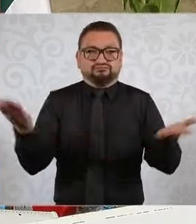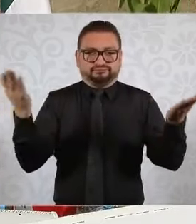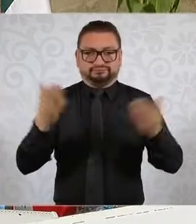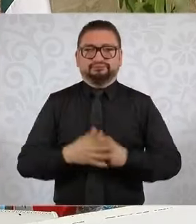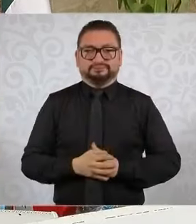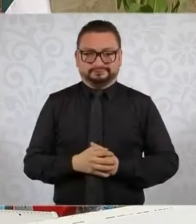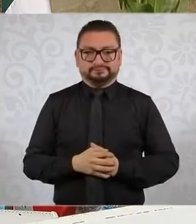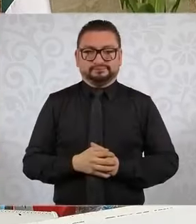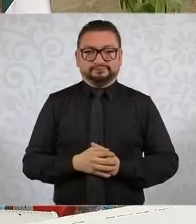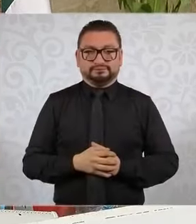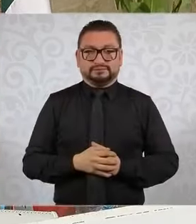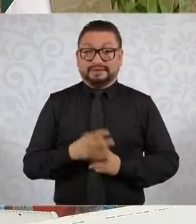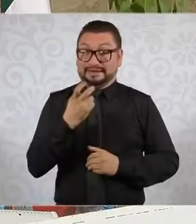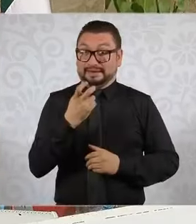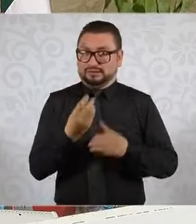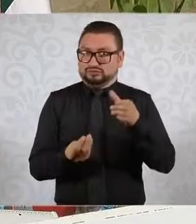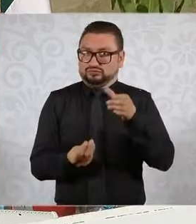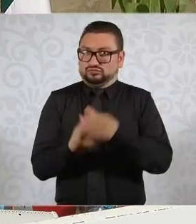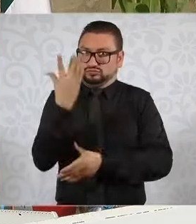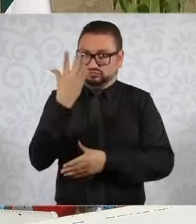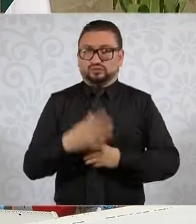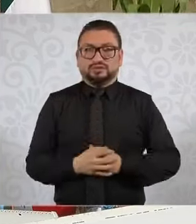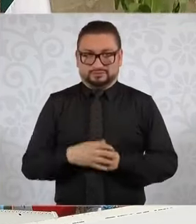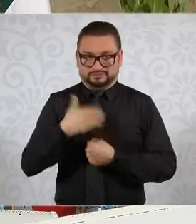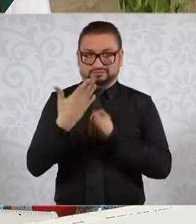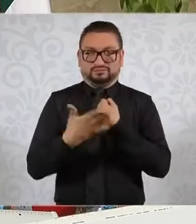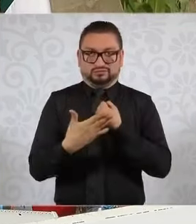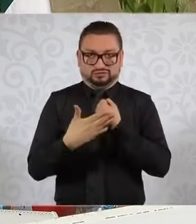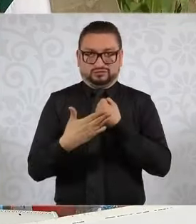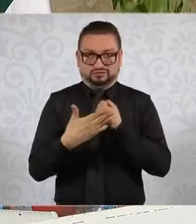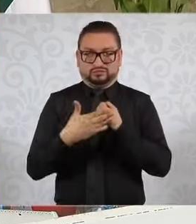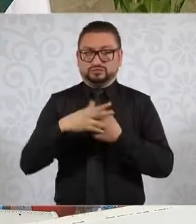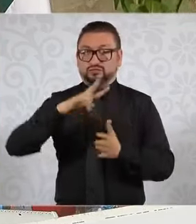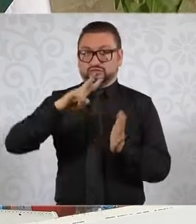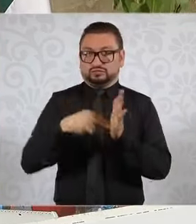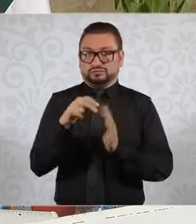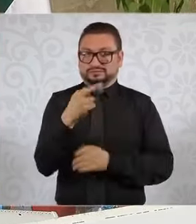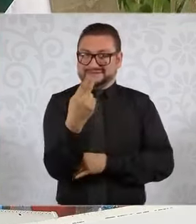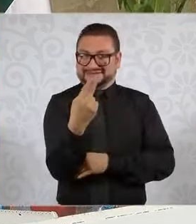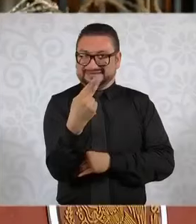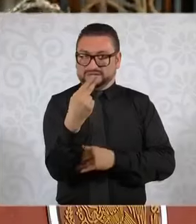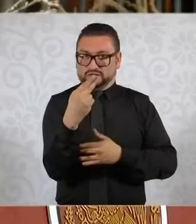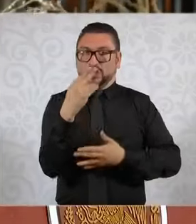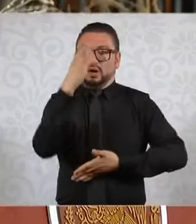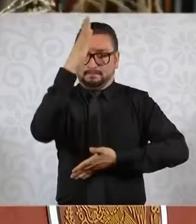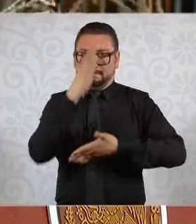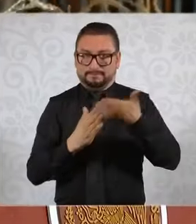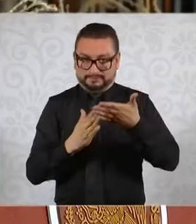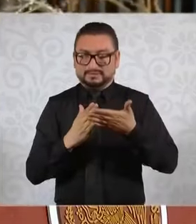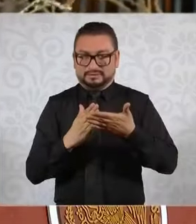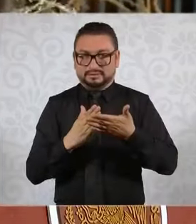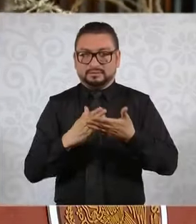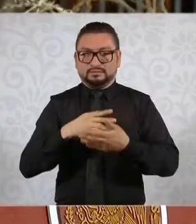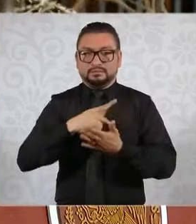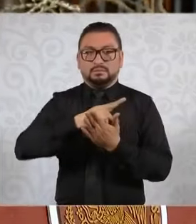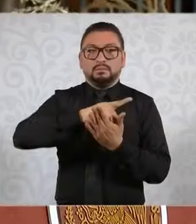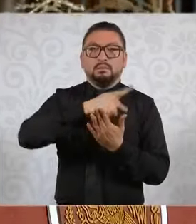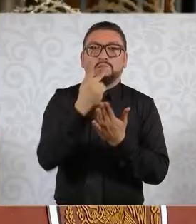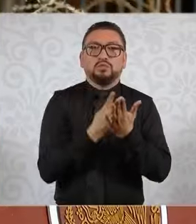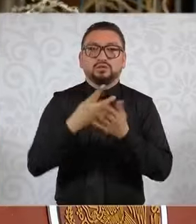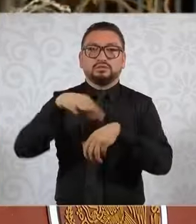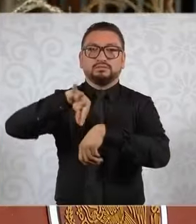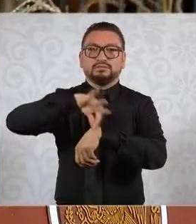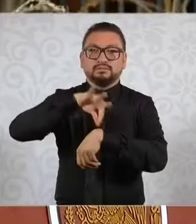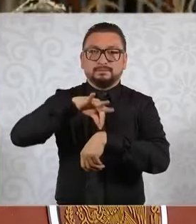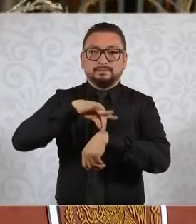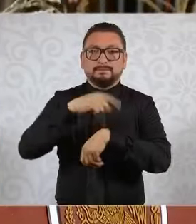Este es nuevo. A mediados de 2025, iniciará el programa de farmacias